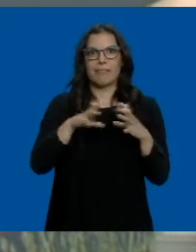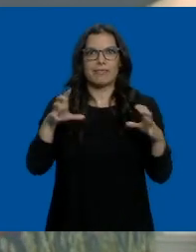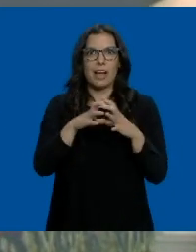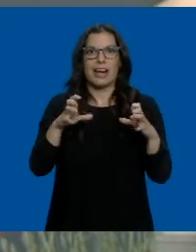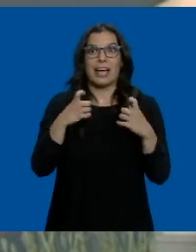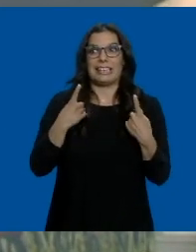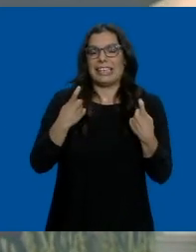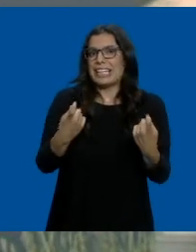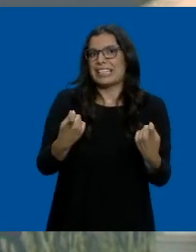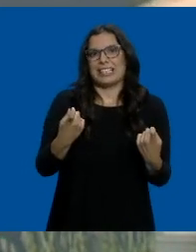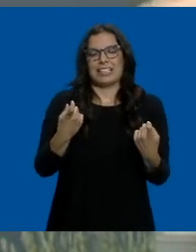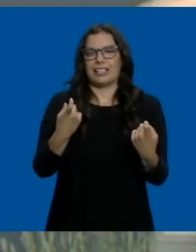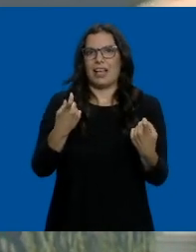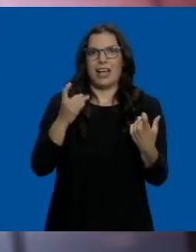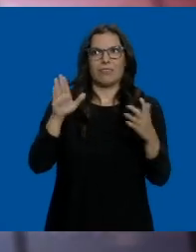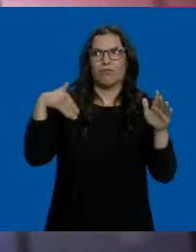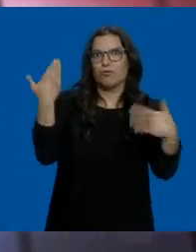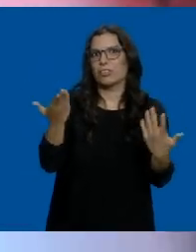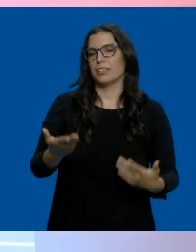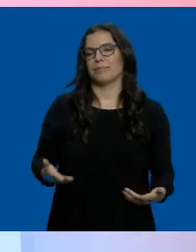y necesidad de salir.